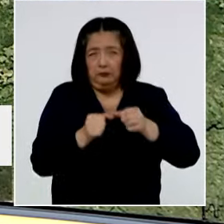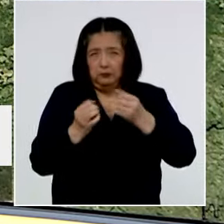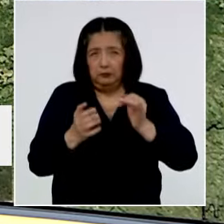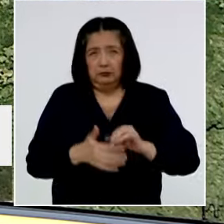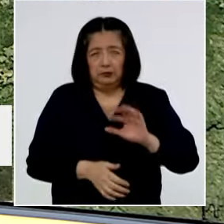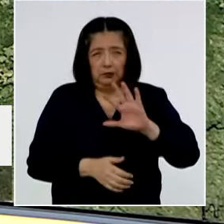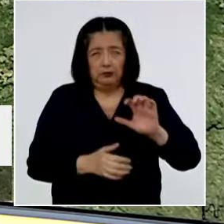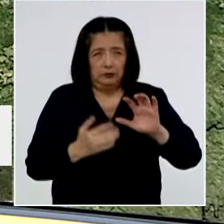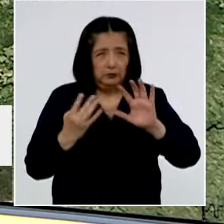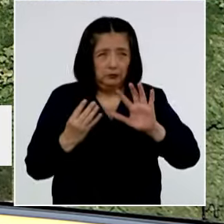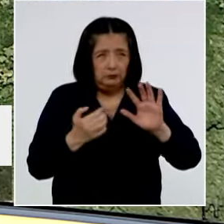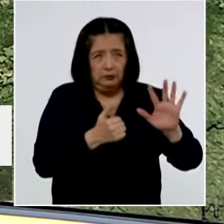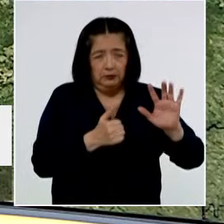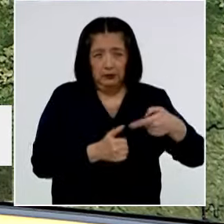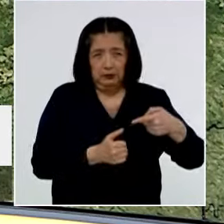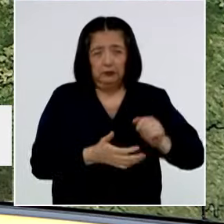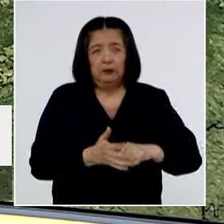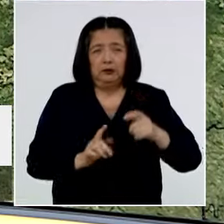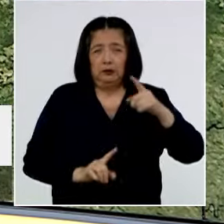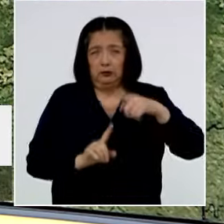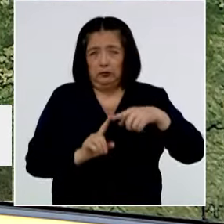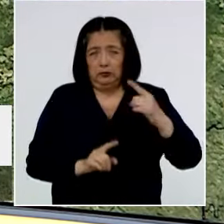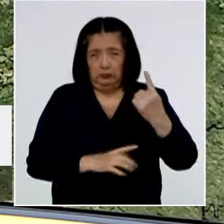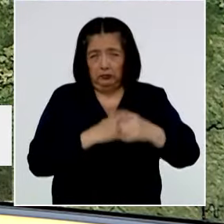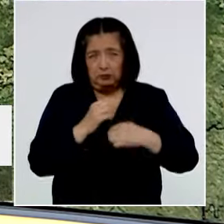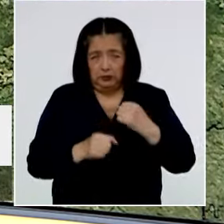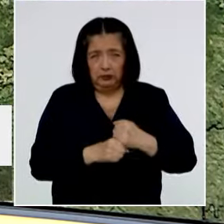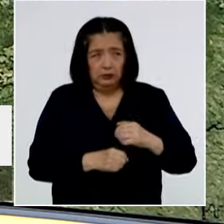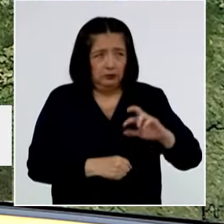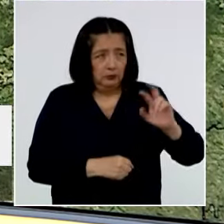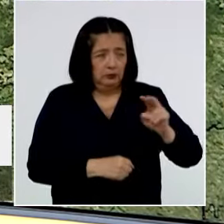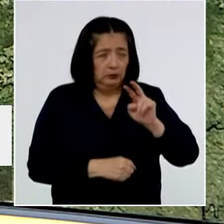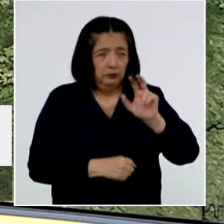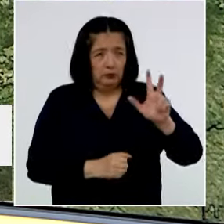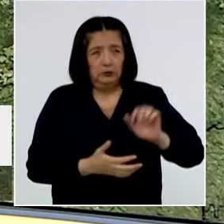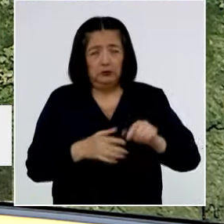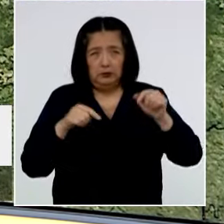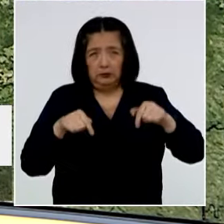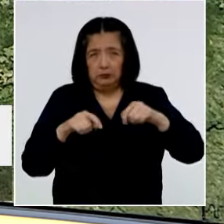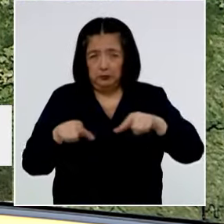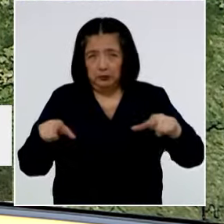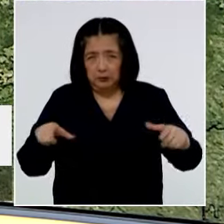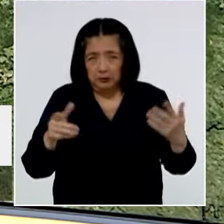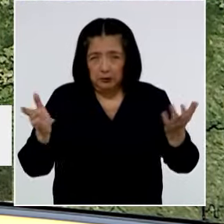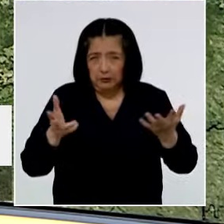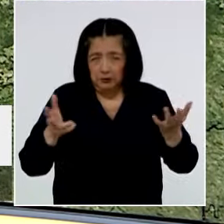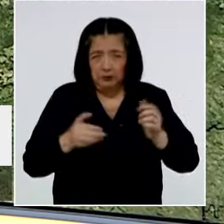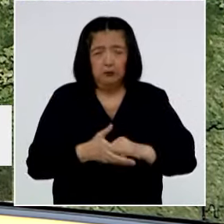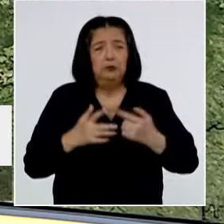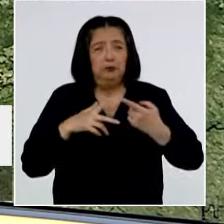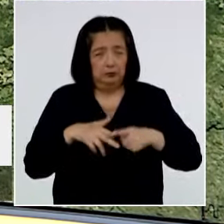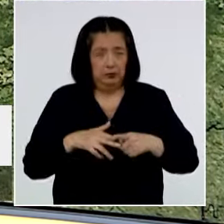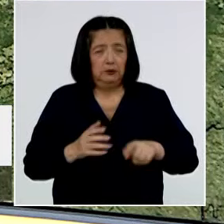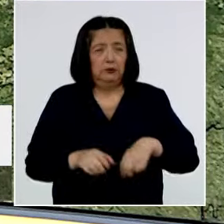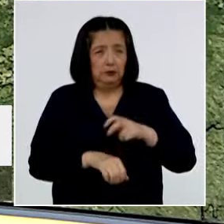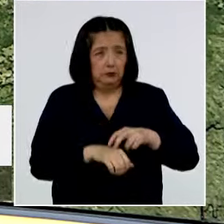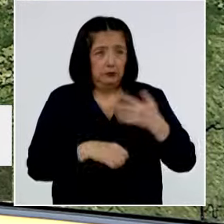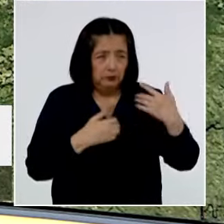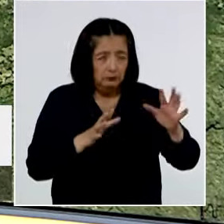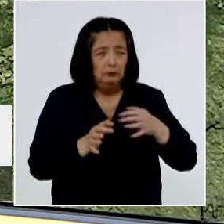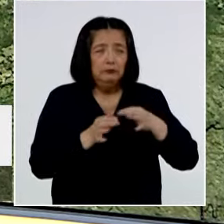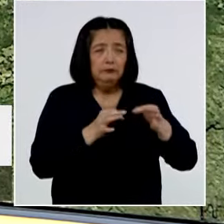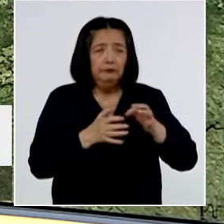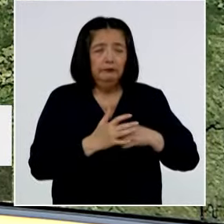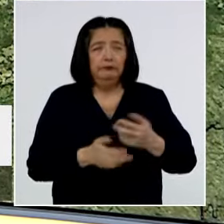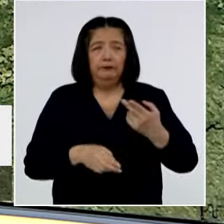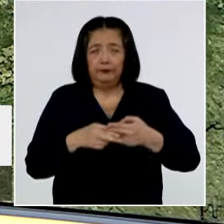596 mil toneladas por año en el 2023. Esta es la zona donde se originó la papa, esa que les he comentado, que